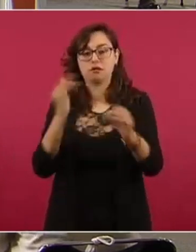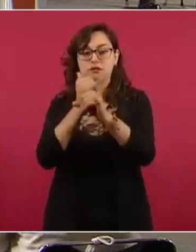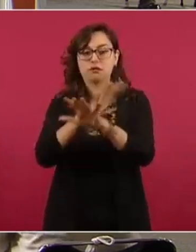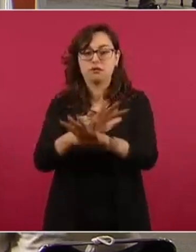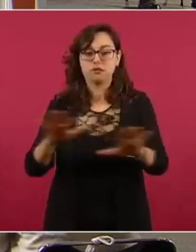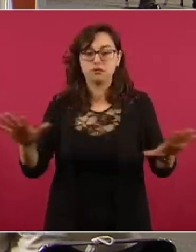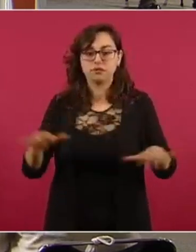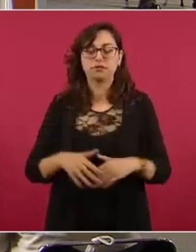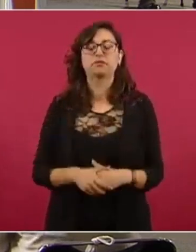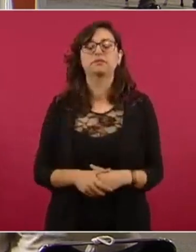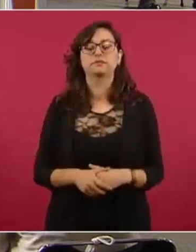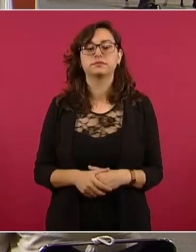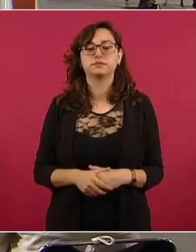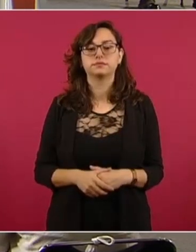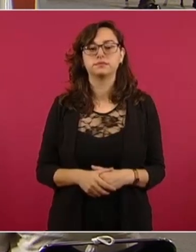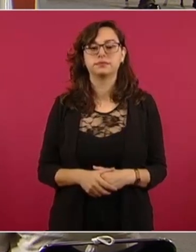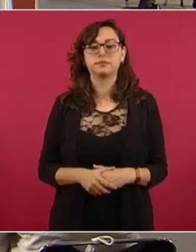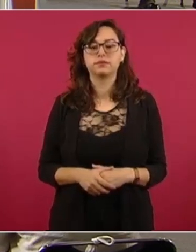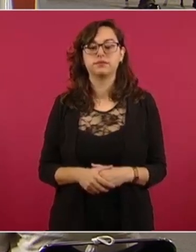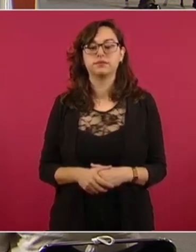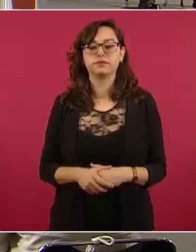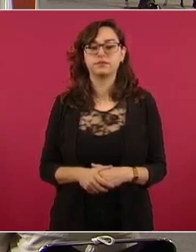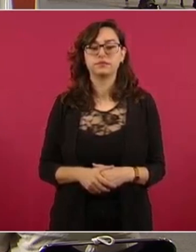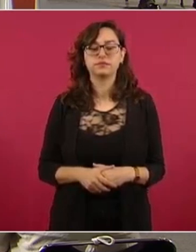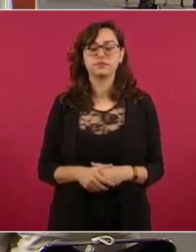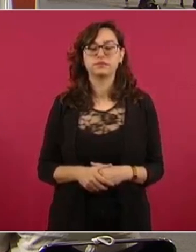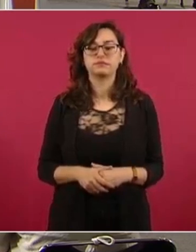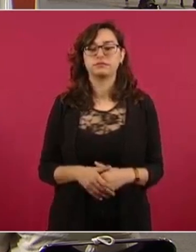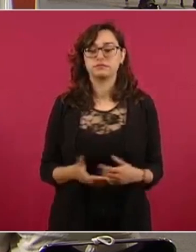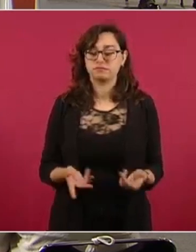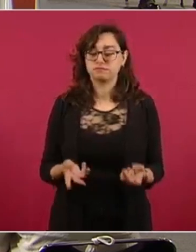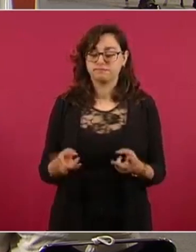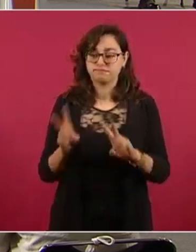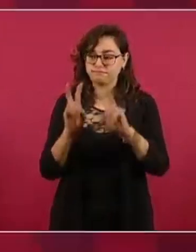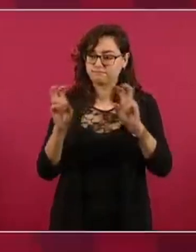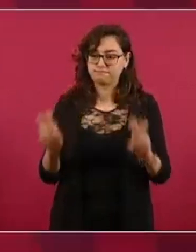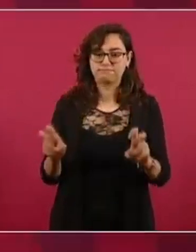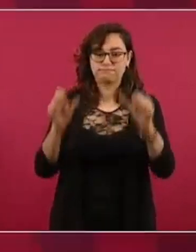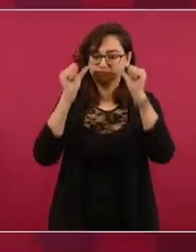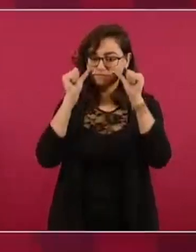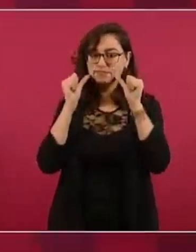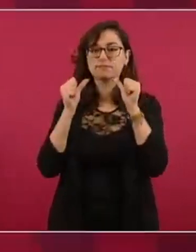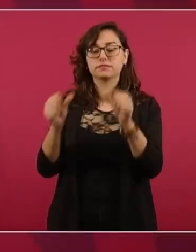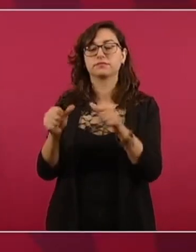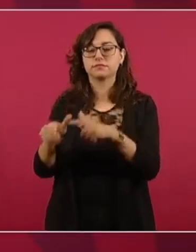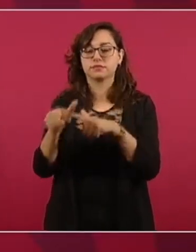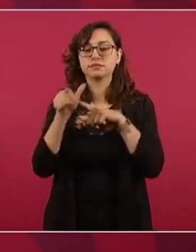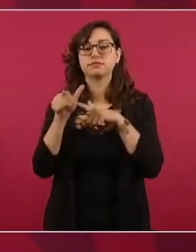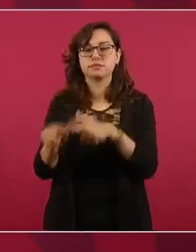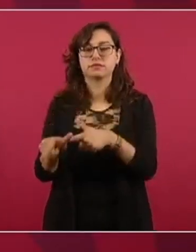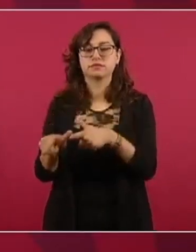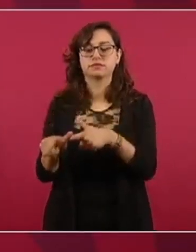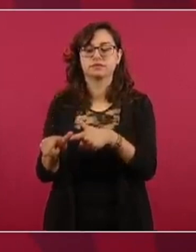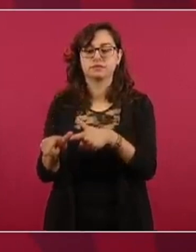y al pueblo de México que seguimos atendiendo este